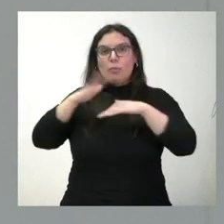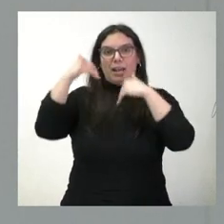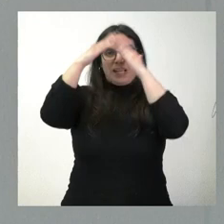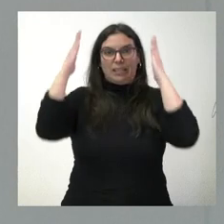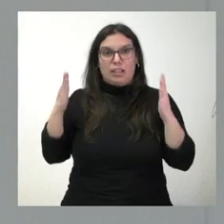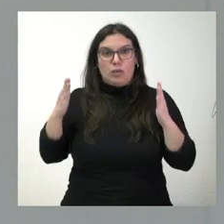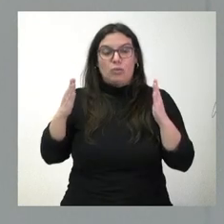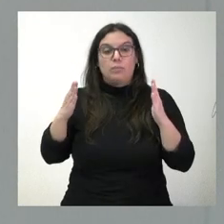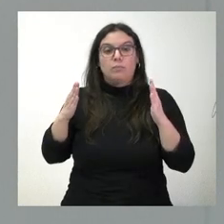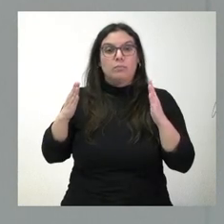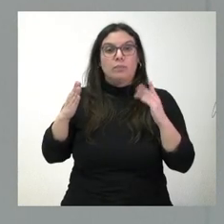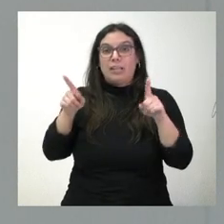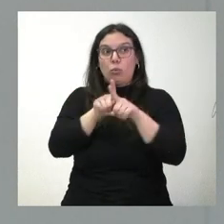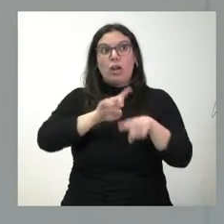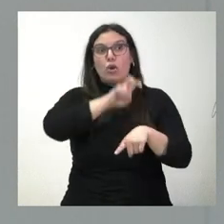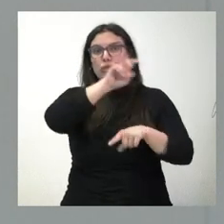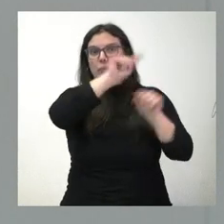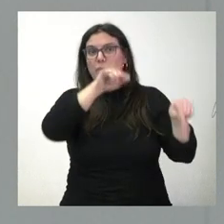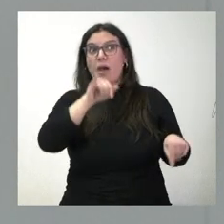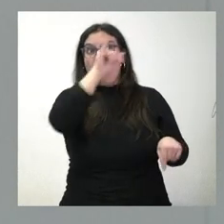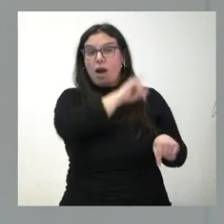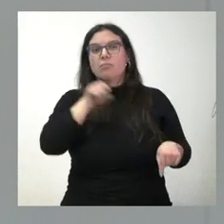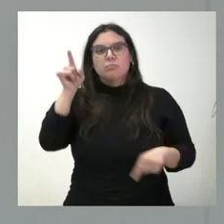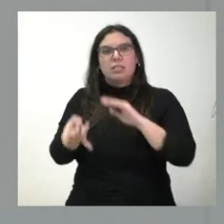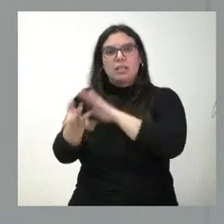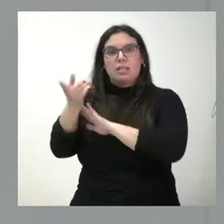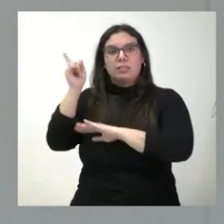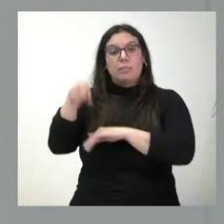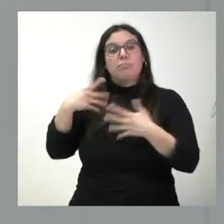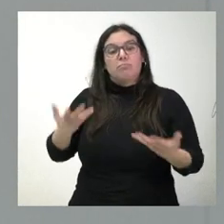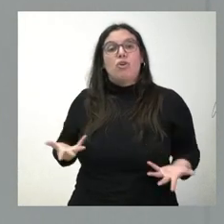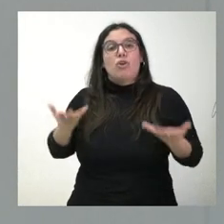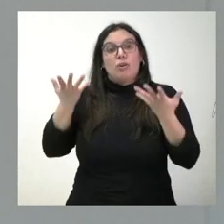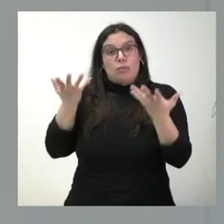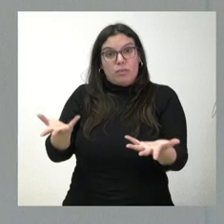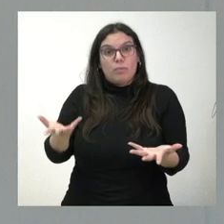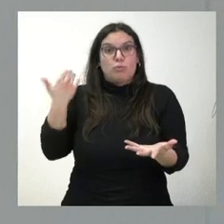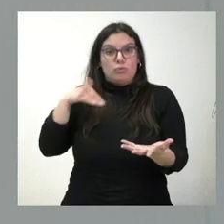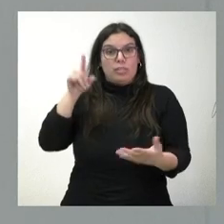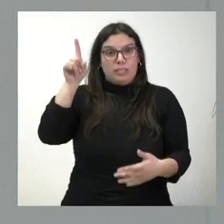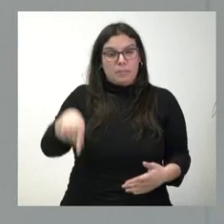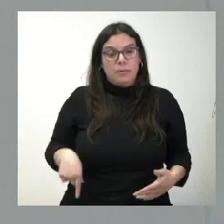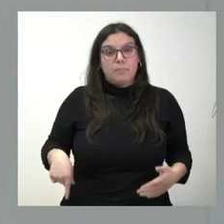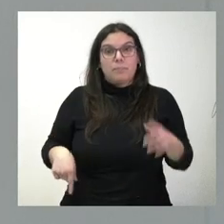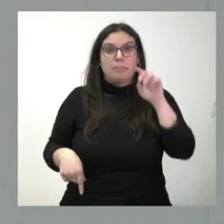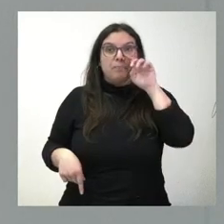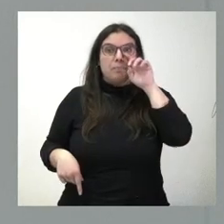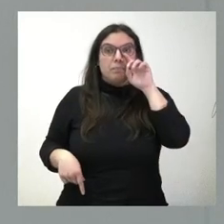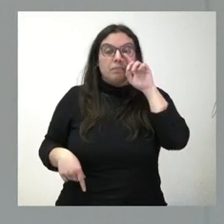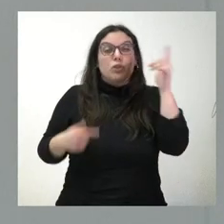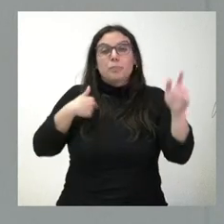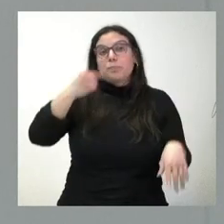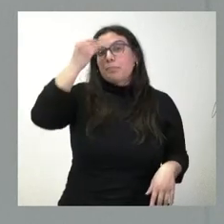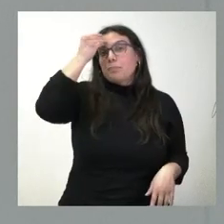año como tenemos en alguna otra provincia y pondremos a disposición también de Soria. Yo nos creo